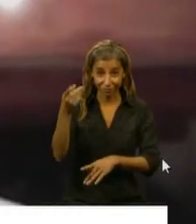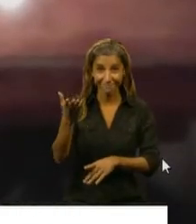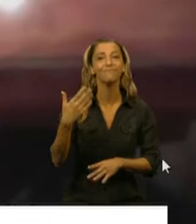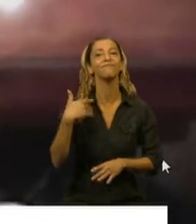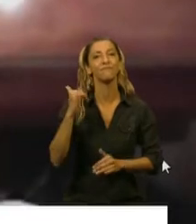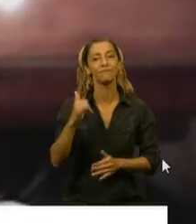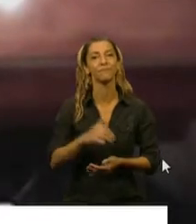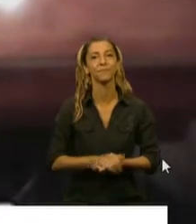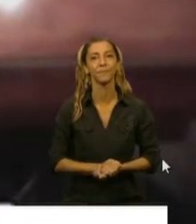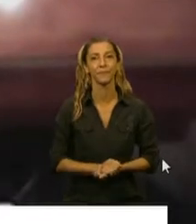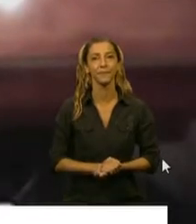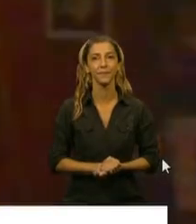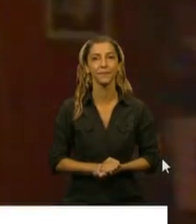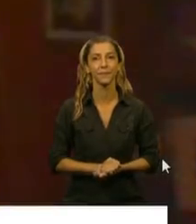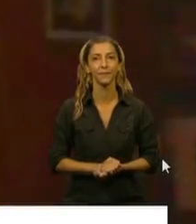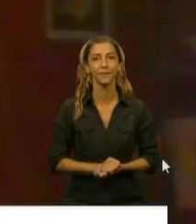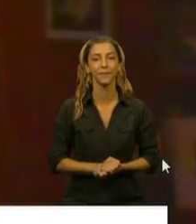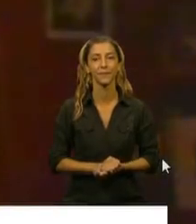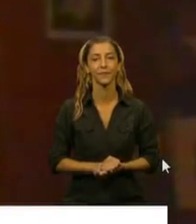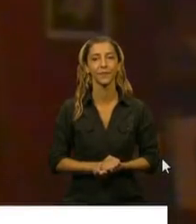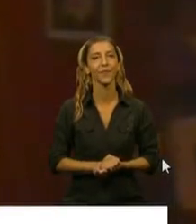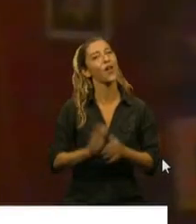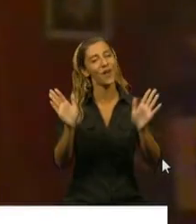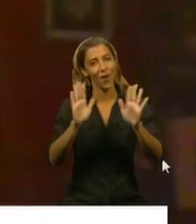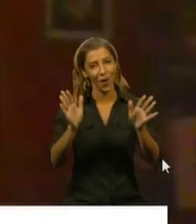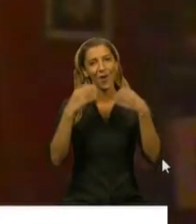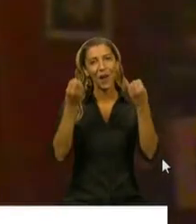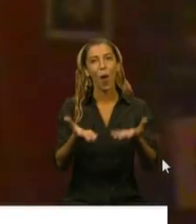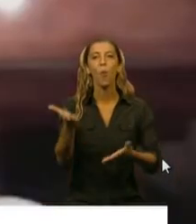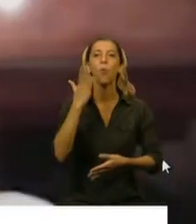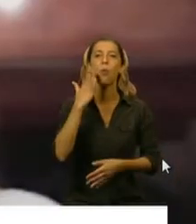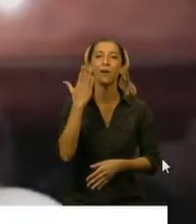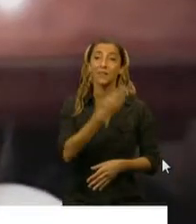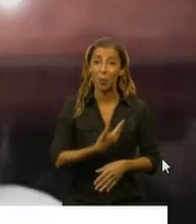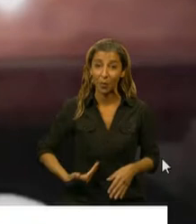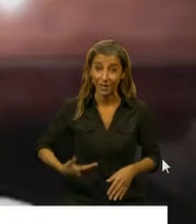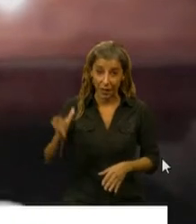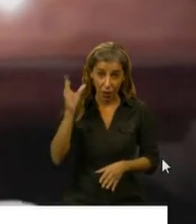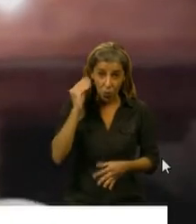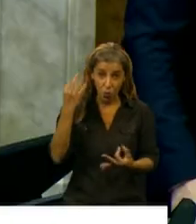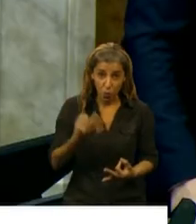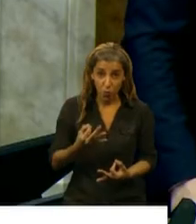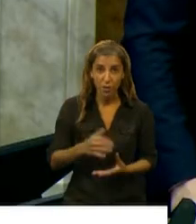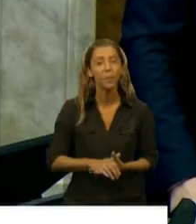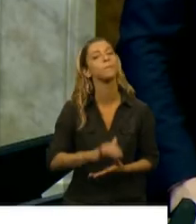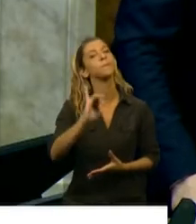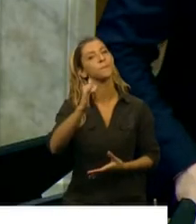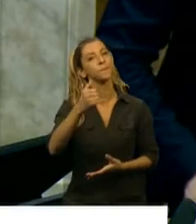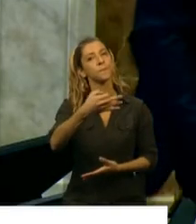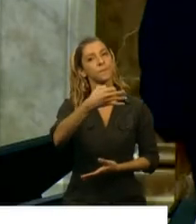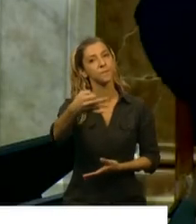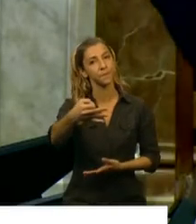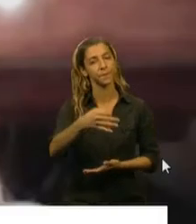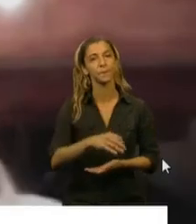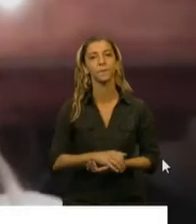Sesión secreta. Buenas tardes, señor presidente. ¿Me está escuchando? Perfectamente, diputada.